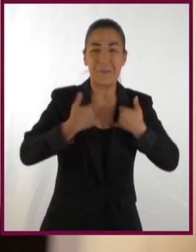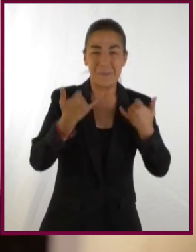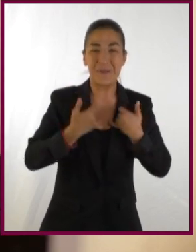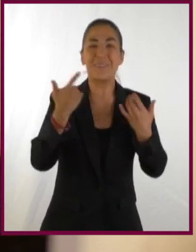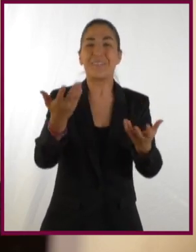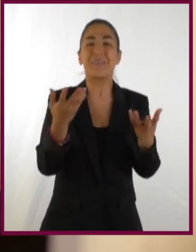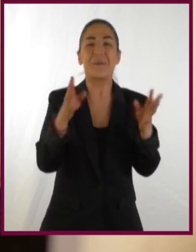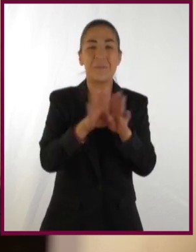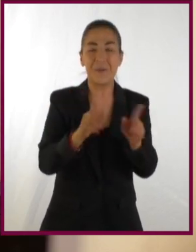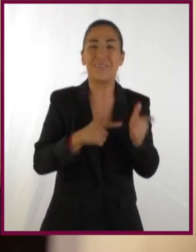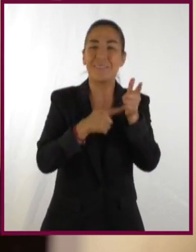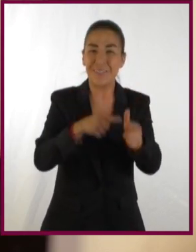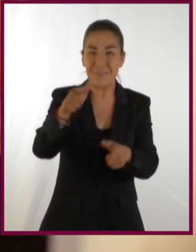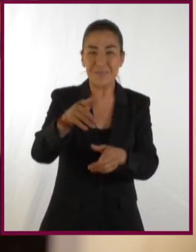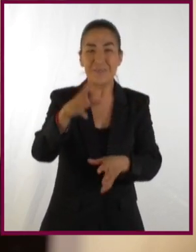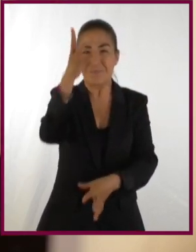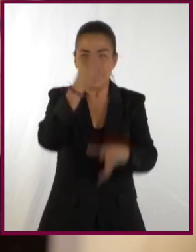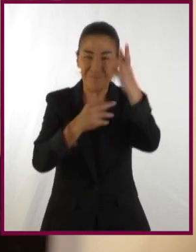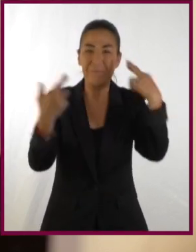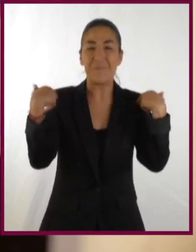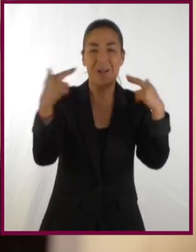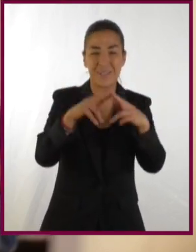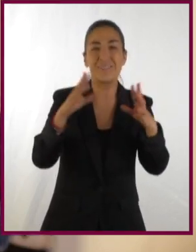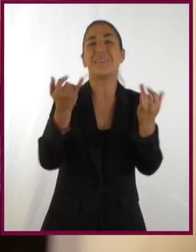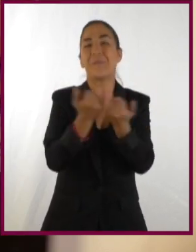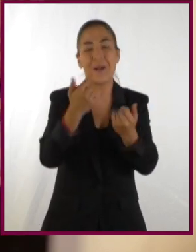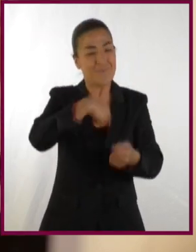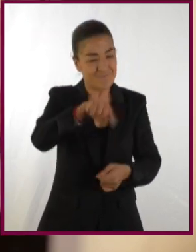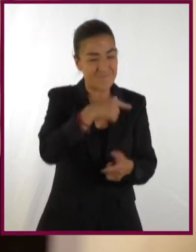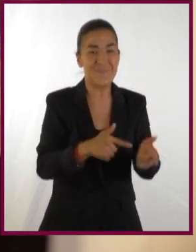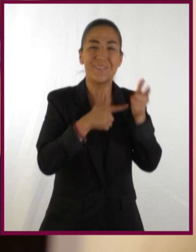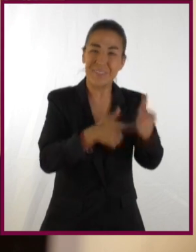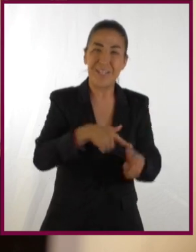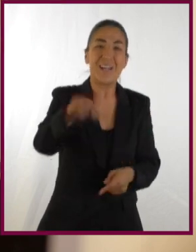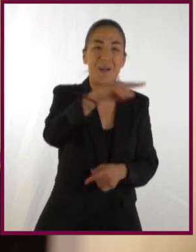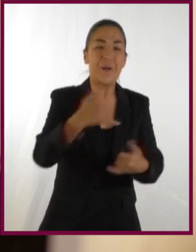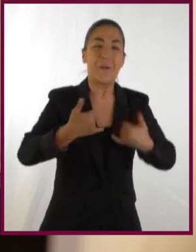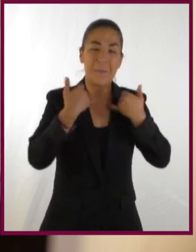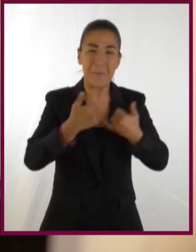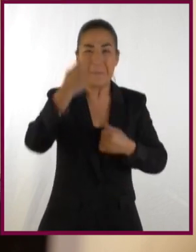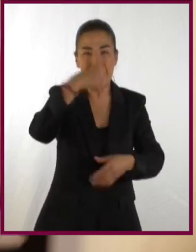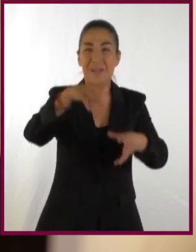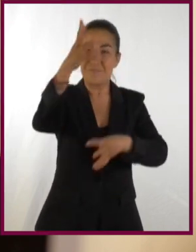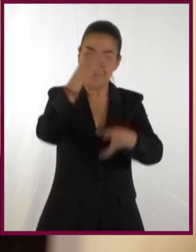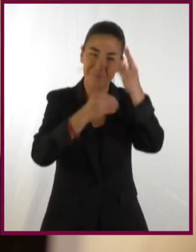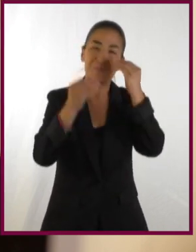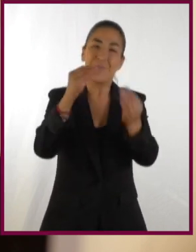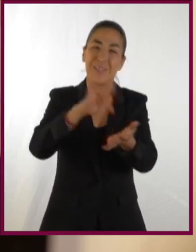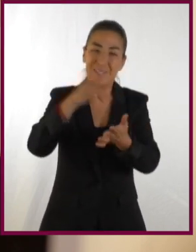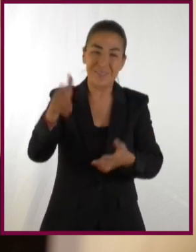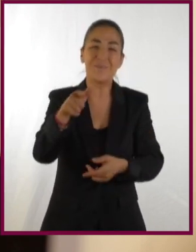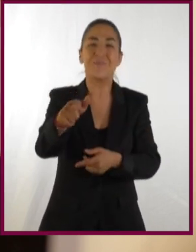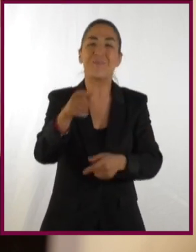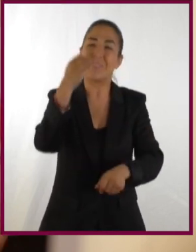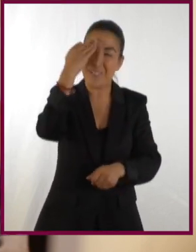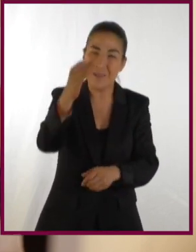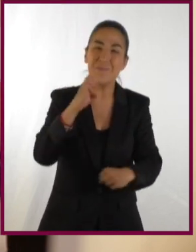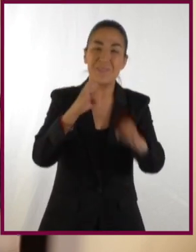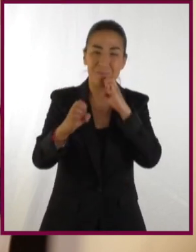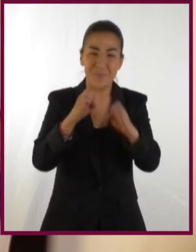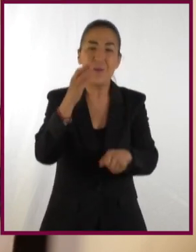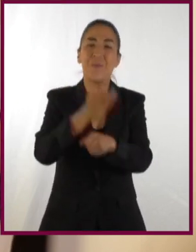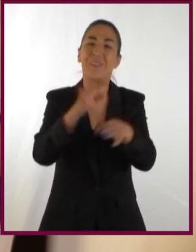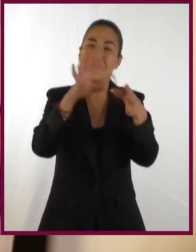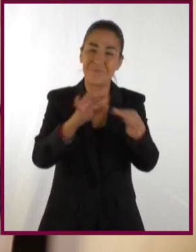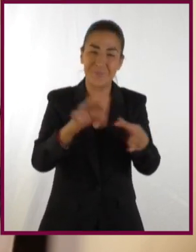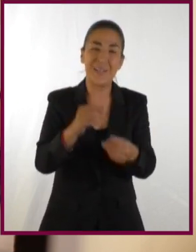nota que te nació desde joven y lo trabajaste y tuviste a tus mentores, así como nosotros estamos intentando con los jóvenes. En todo México